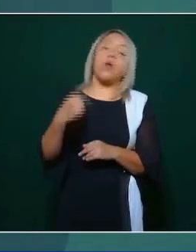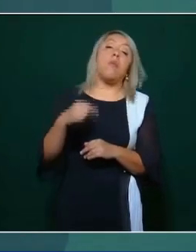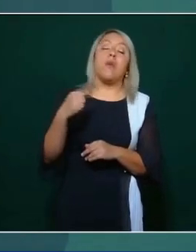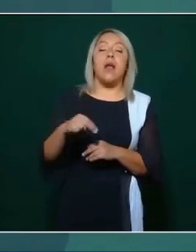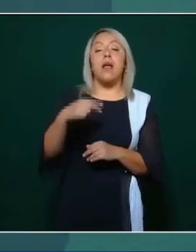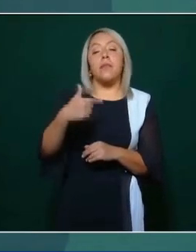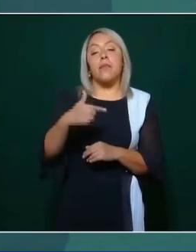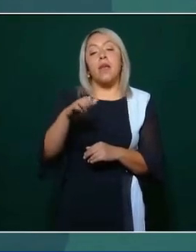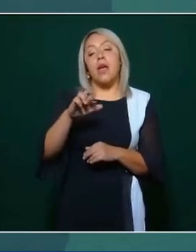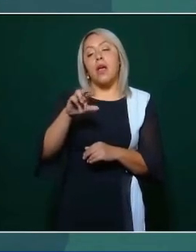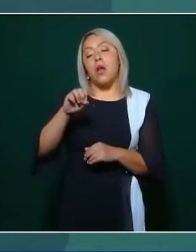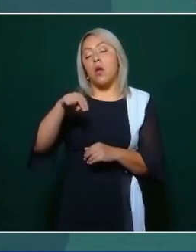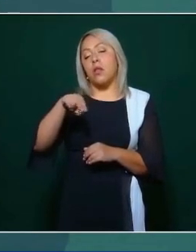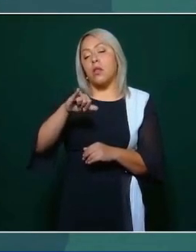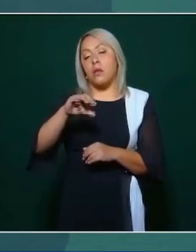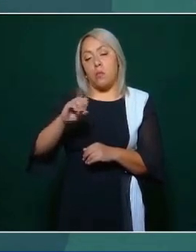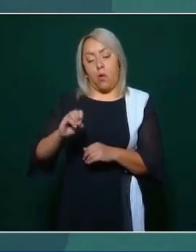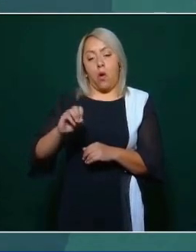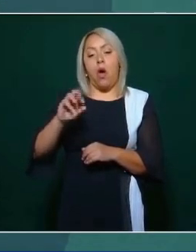en Nuevo León